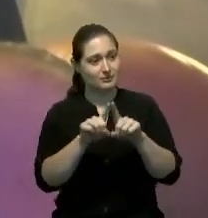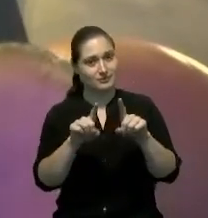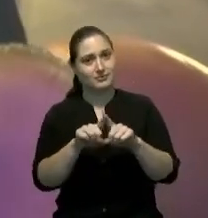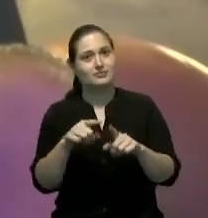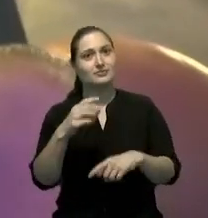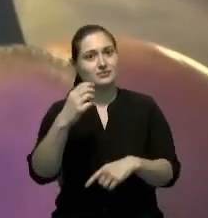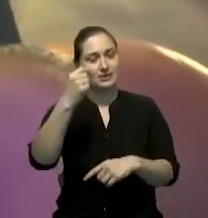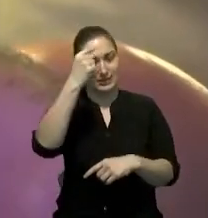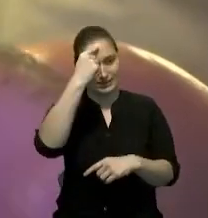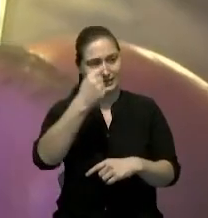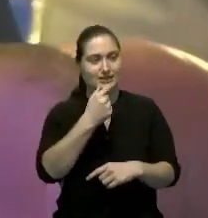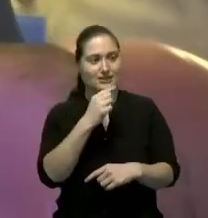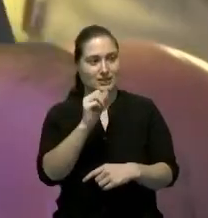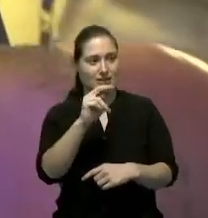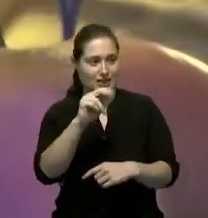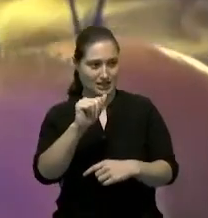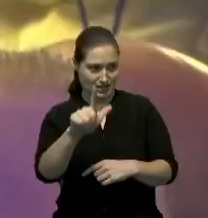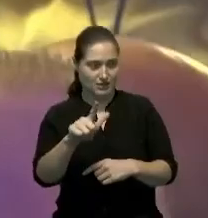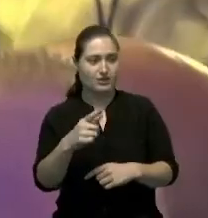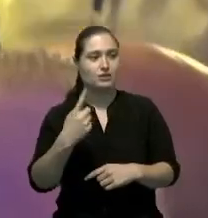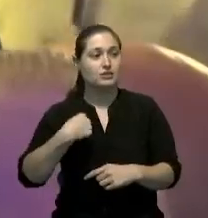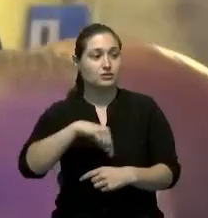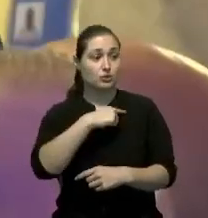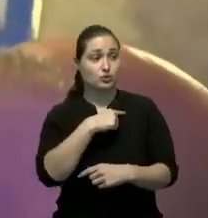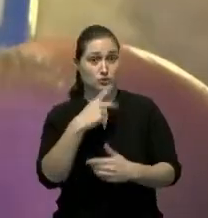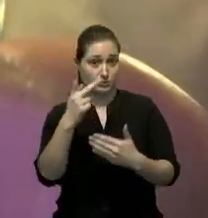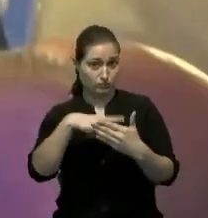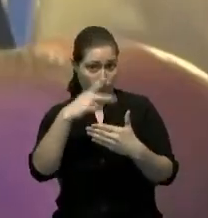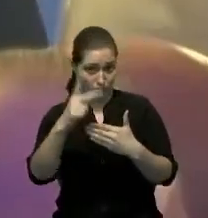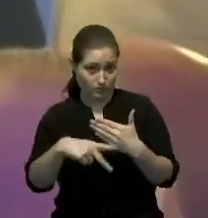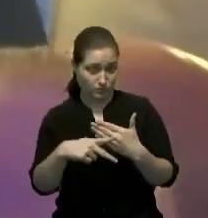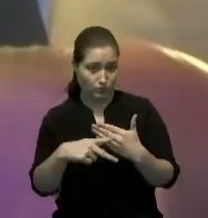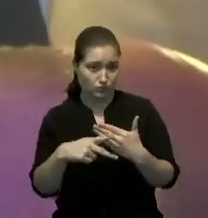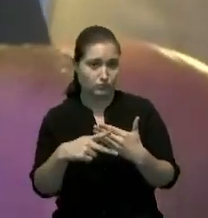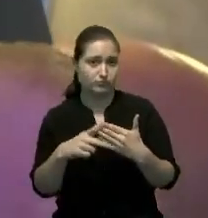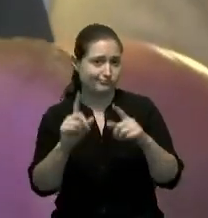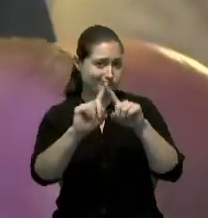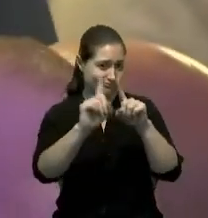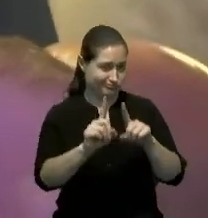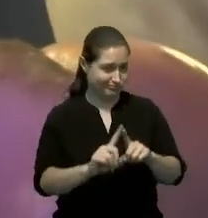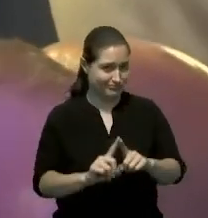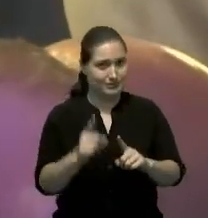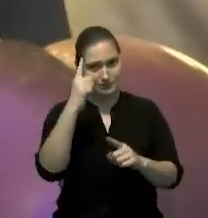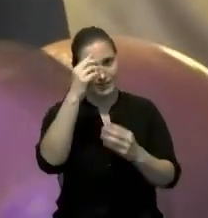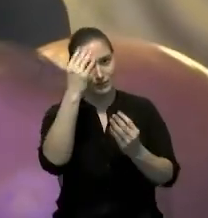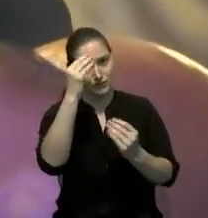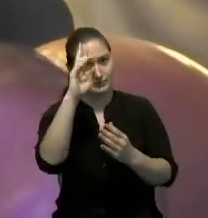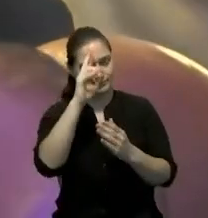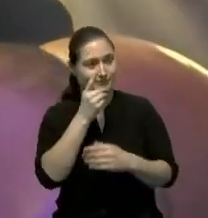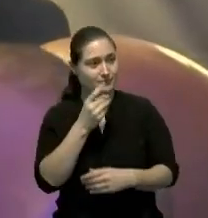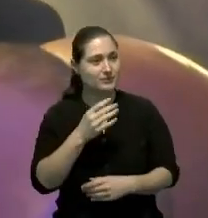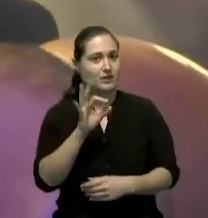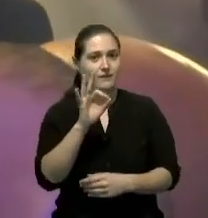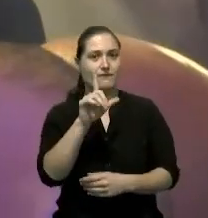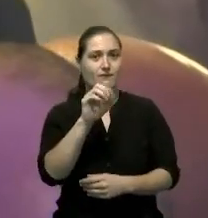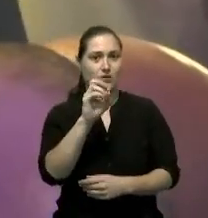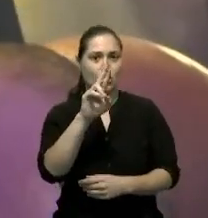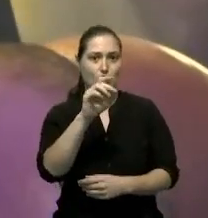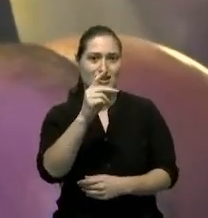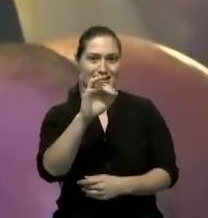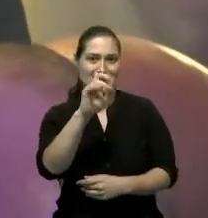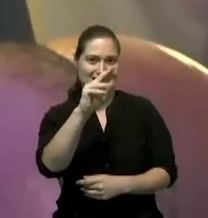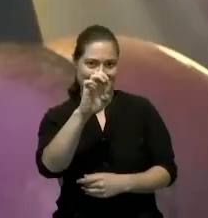para el mundo estamos con nuestro programa de todo y algo más tenemos mi nombre es Flor de Liz Marte